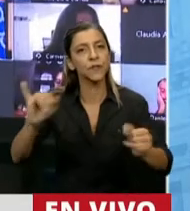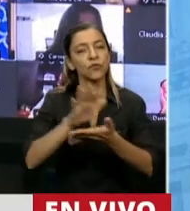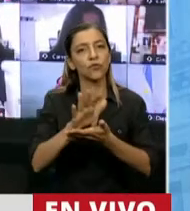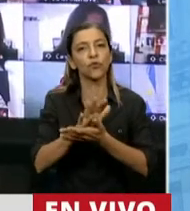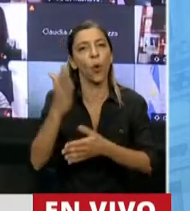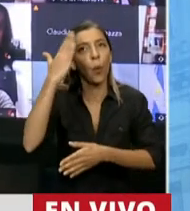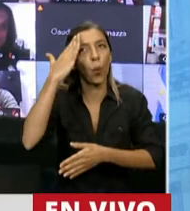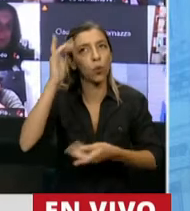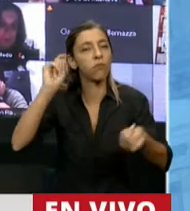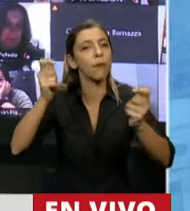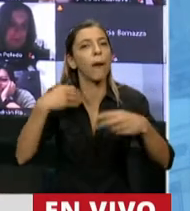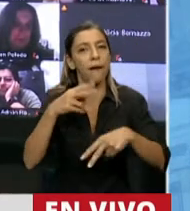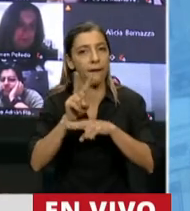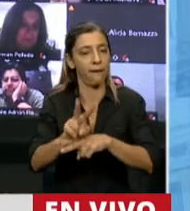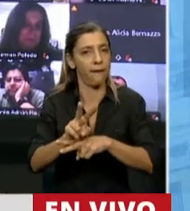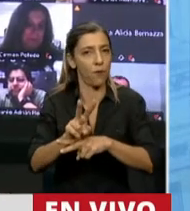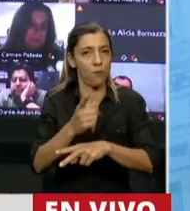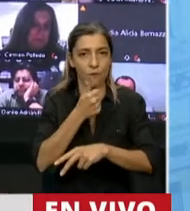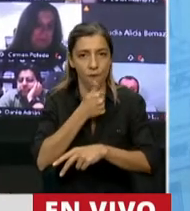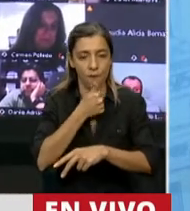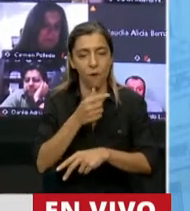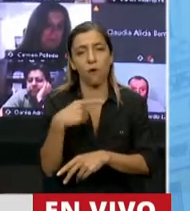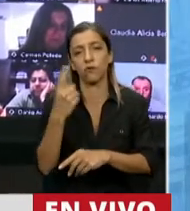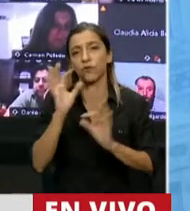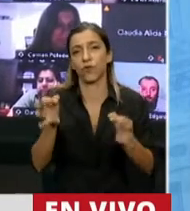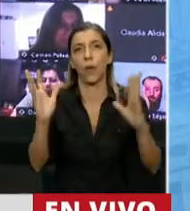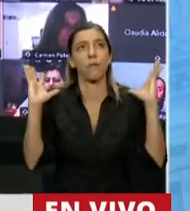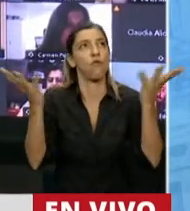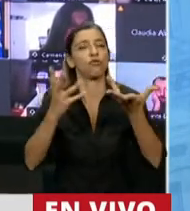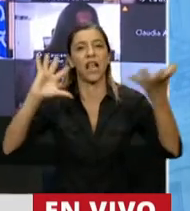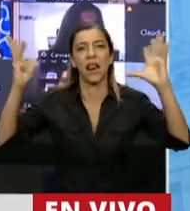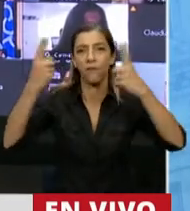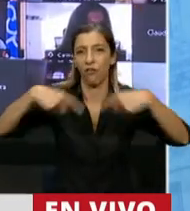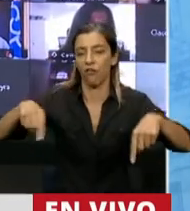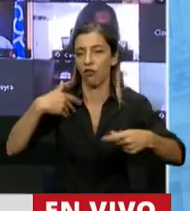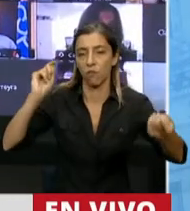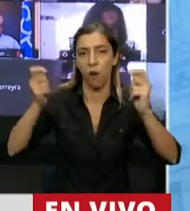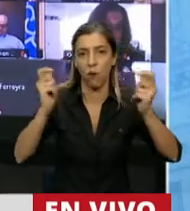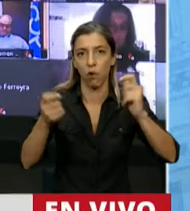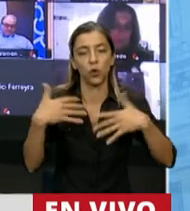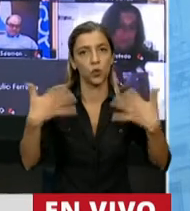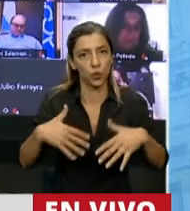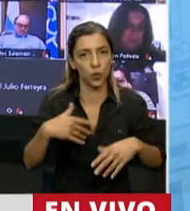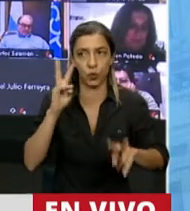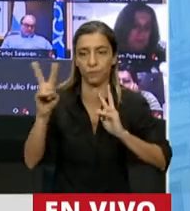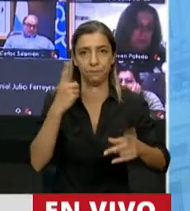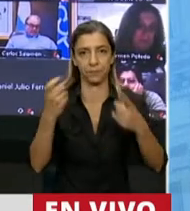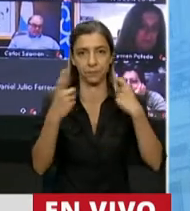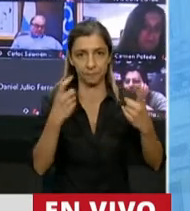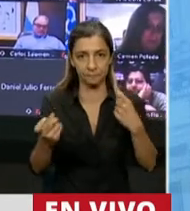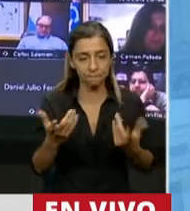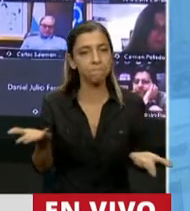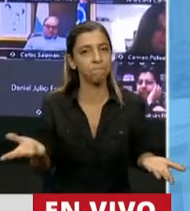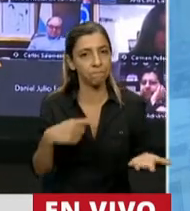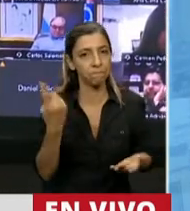Las consecuencias del cambio climático son visibles, son cada vez más severas y los mecanismos de adaptación y resiliencia que tenemos